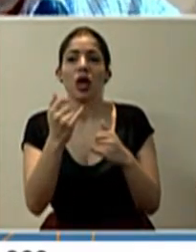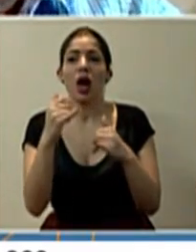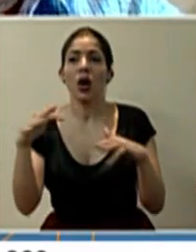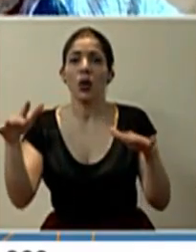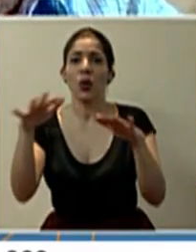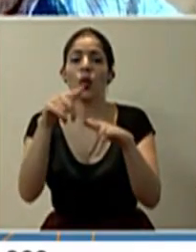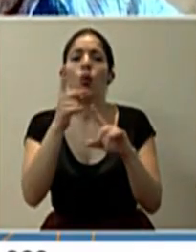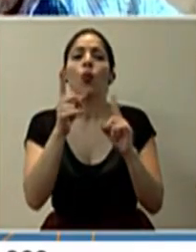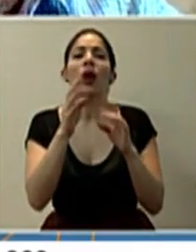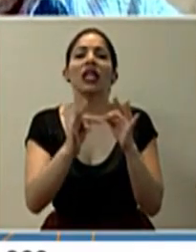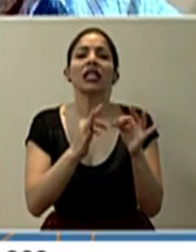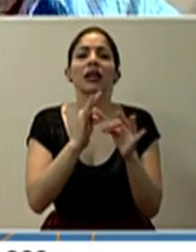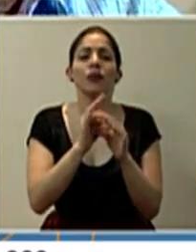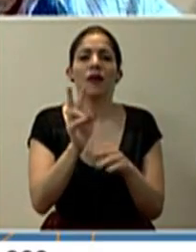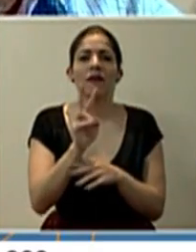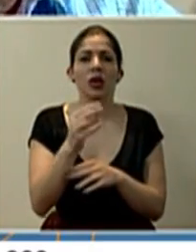país.